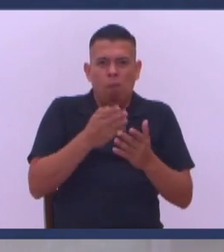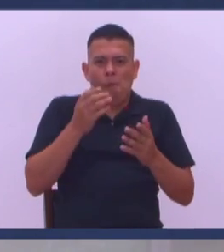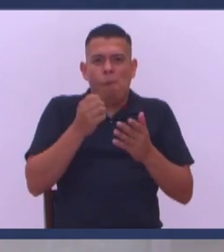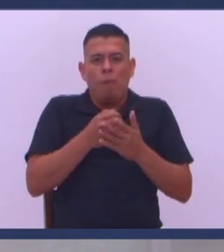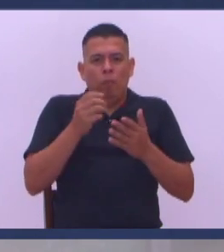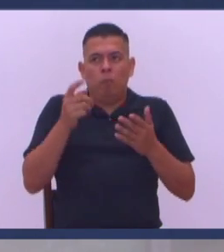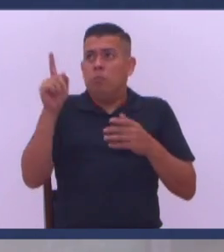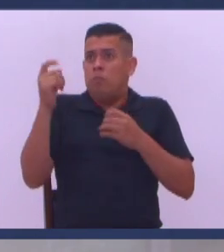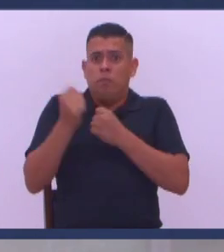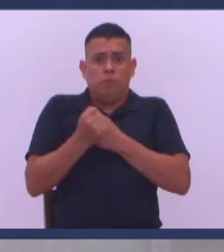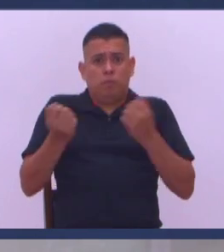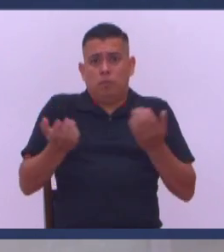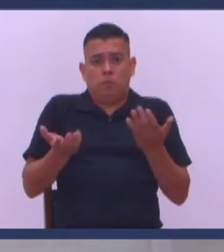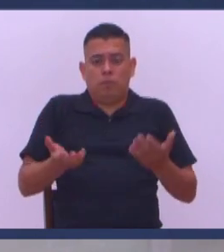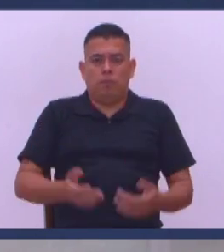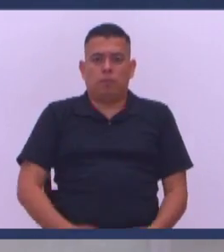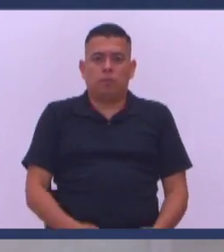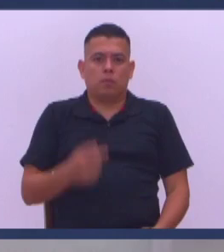ama Les voy a dar un ejemplo